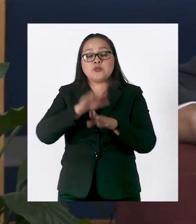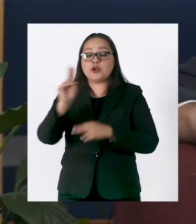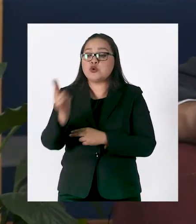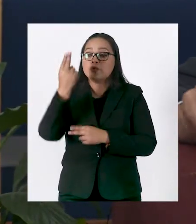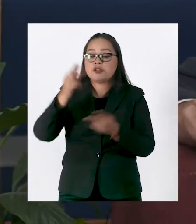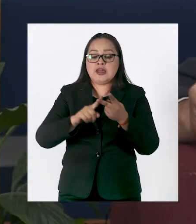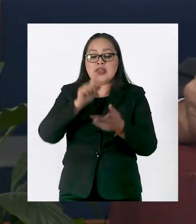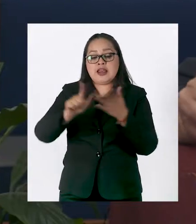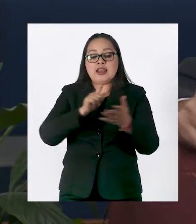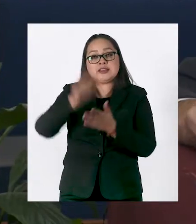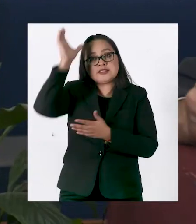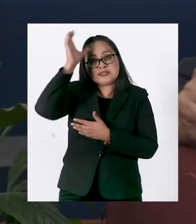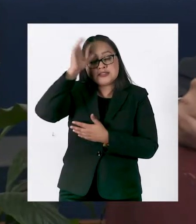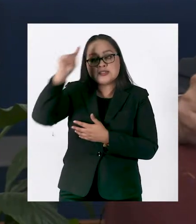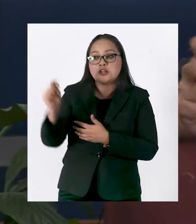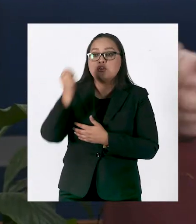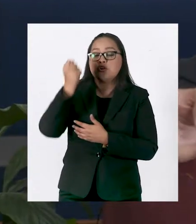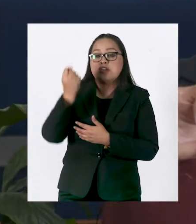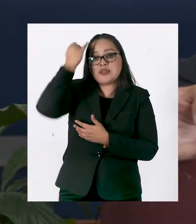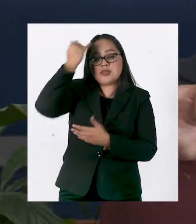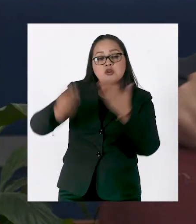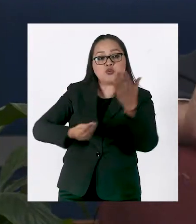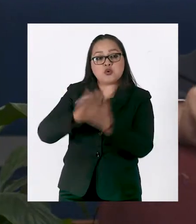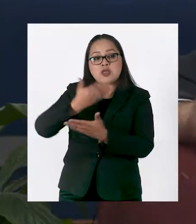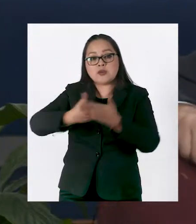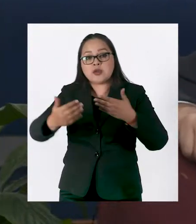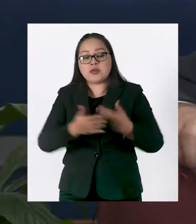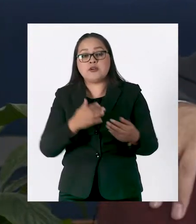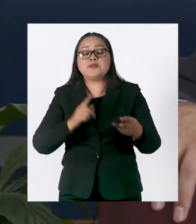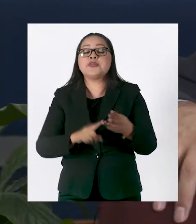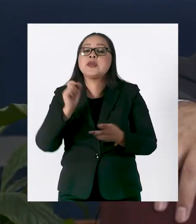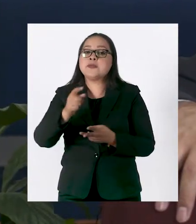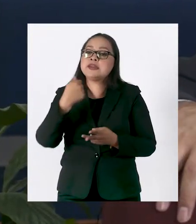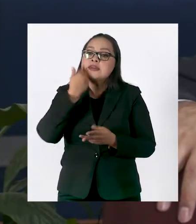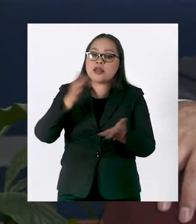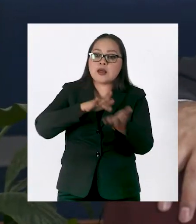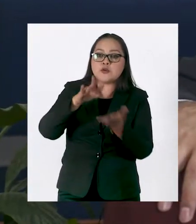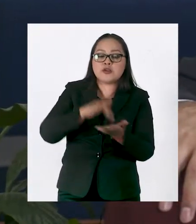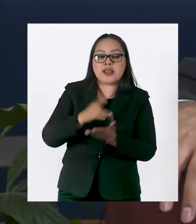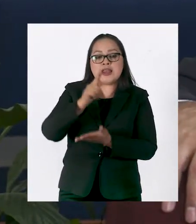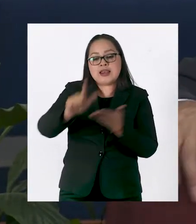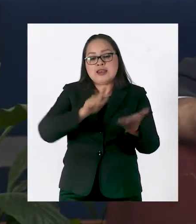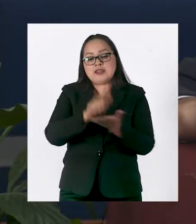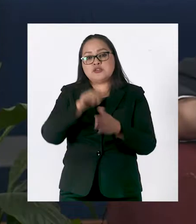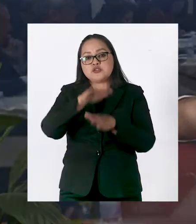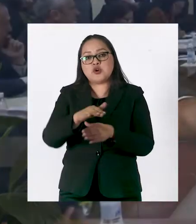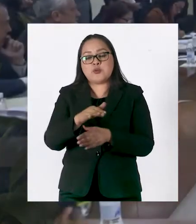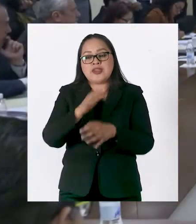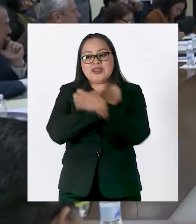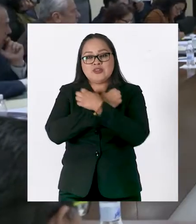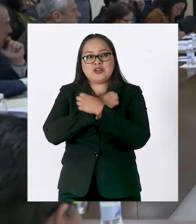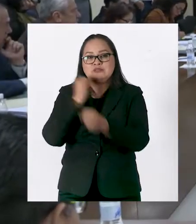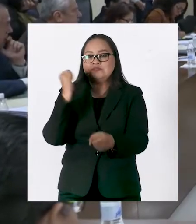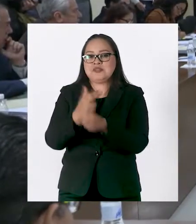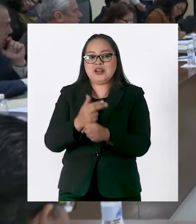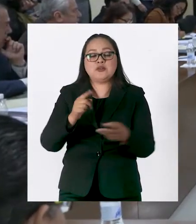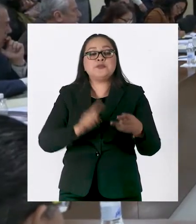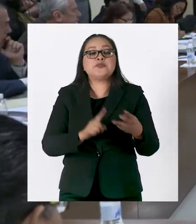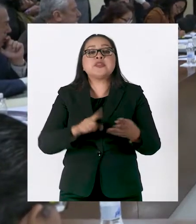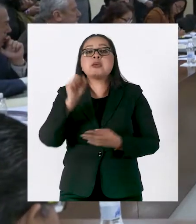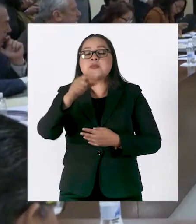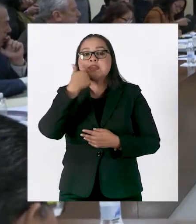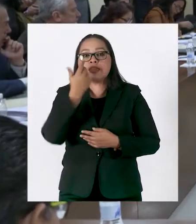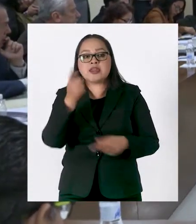Superior, Ley de Ciencia y Tecnología e Innovación, y vamos a presentar la Ley de Educación Inicial. Y también vamos a